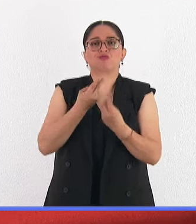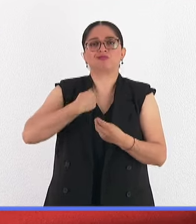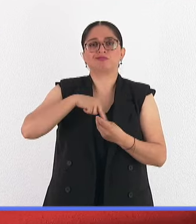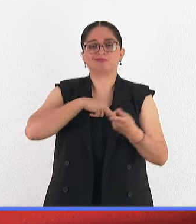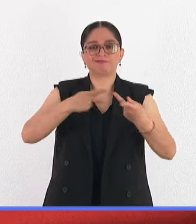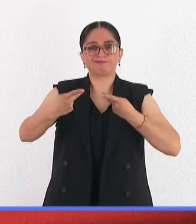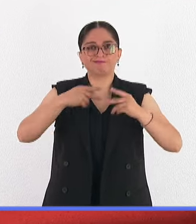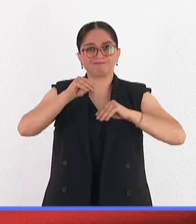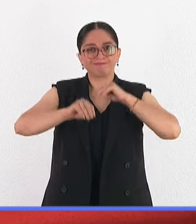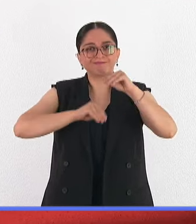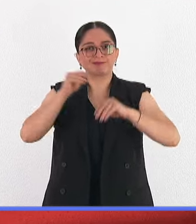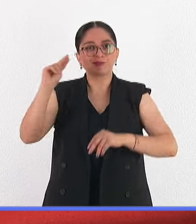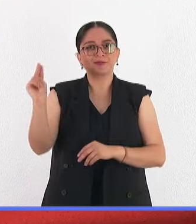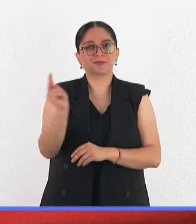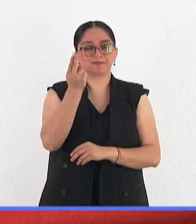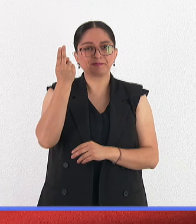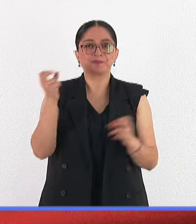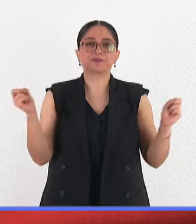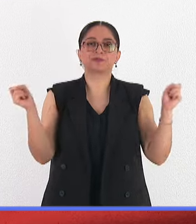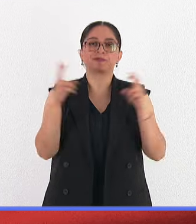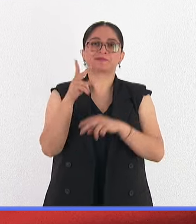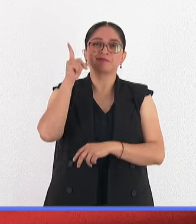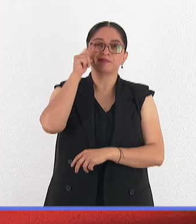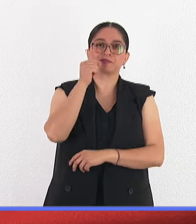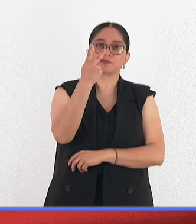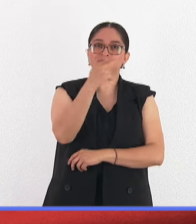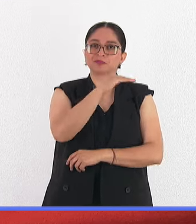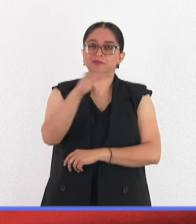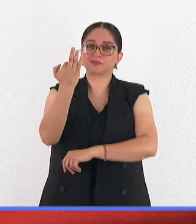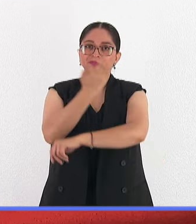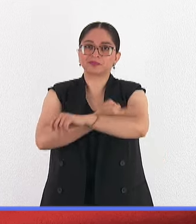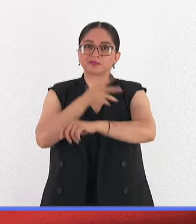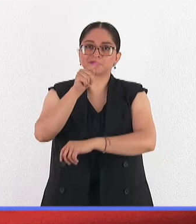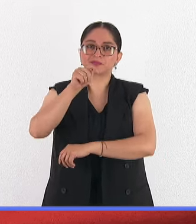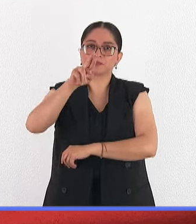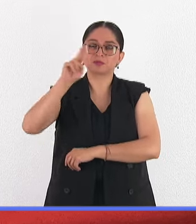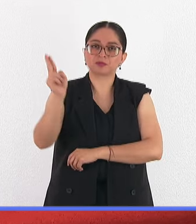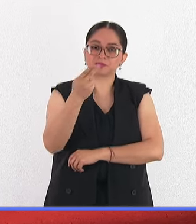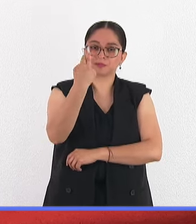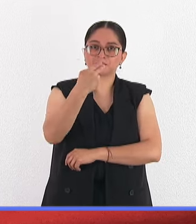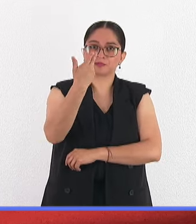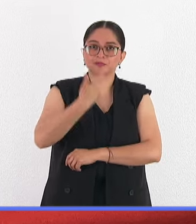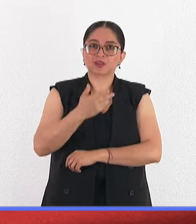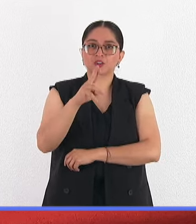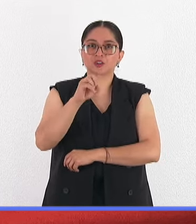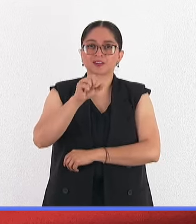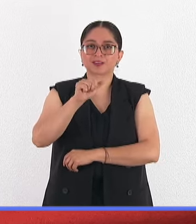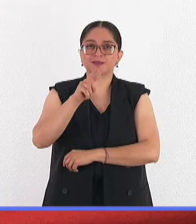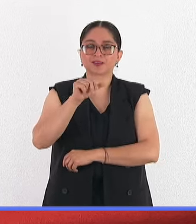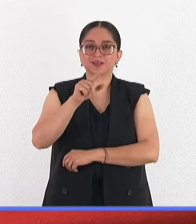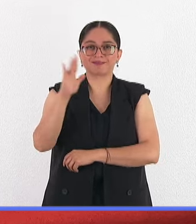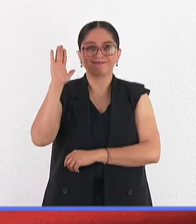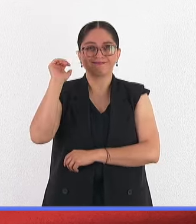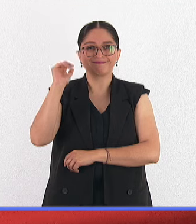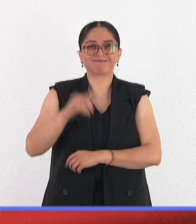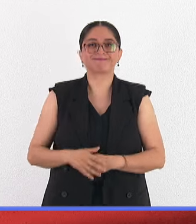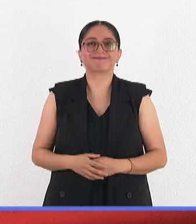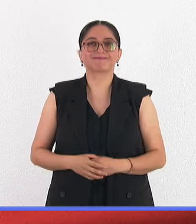programa universitario. Nos vemos aquí mañana a 2.30 de la tarde en TVONAM. Mi nombre es Rosa Brizuela. Adiós.